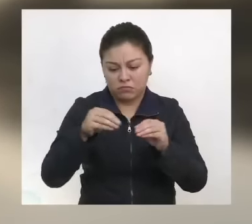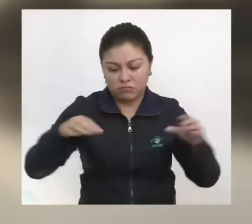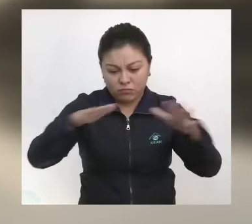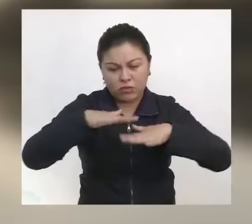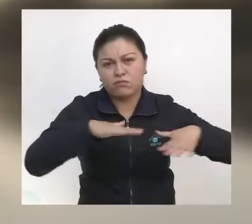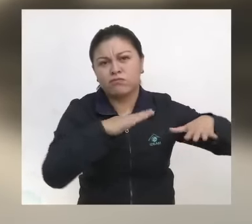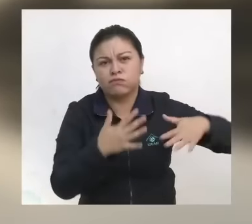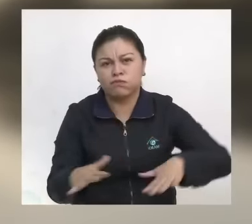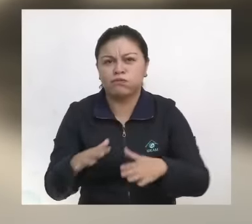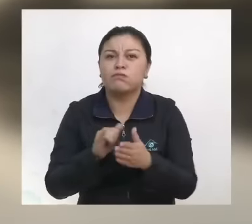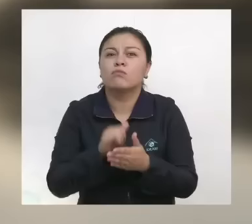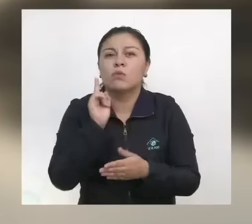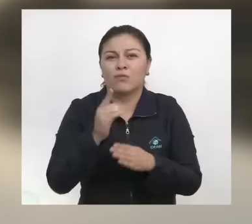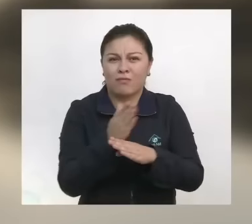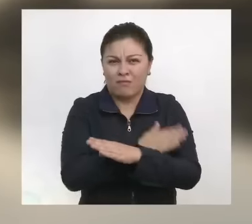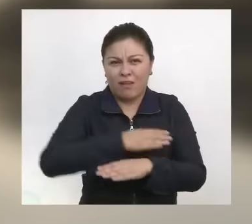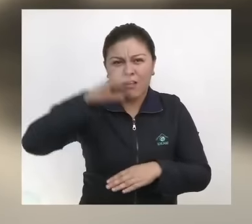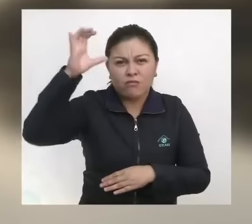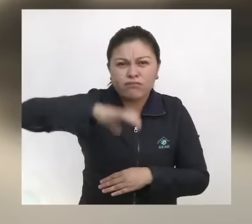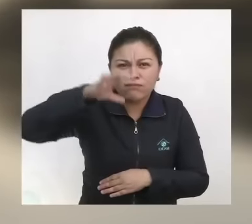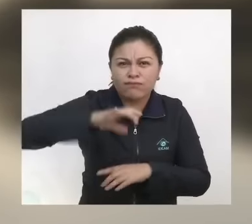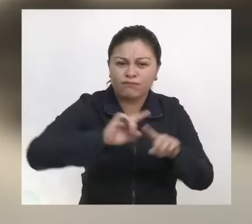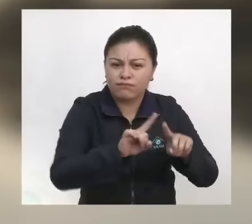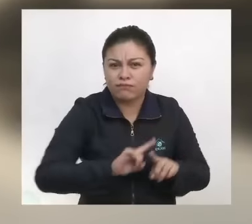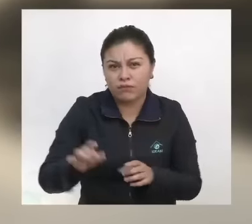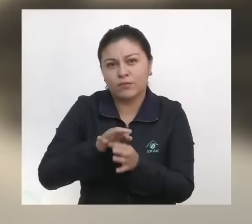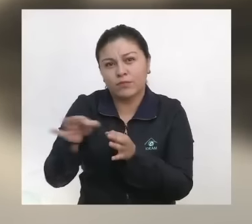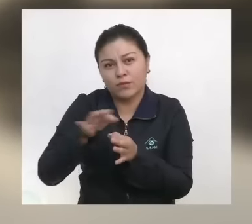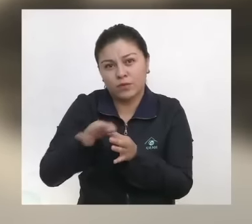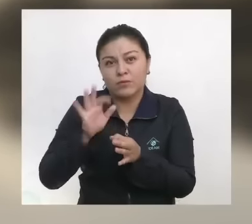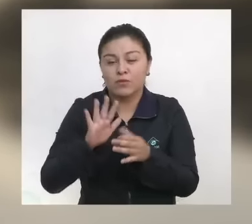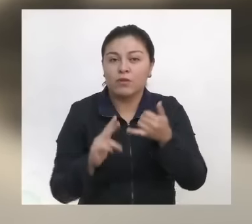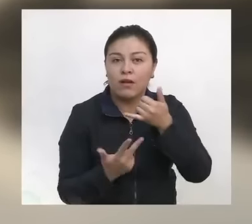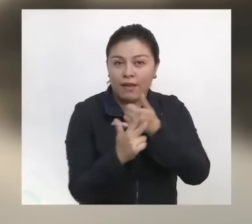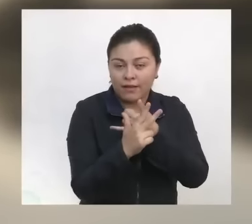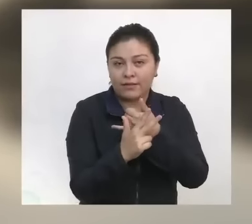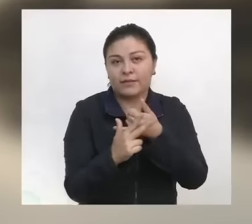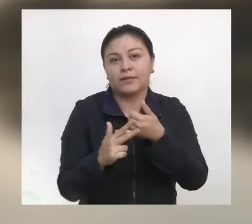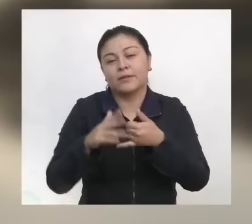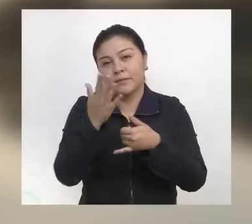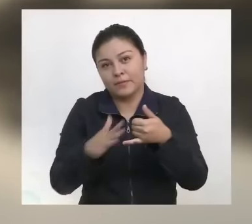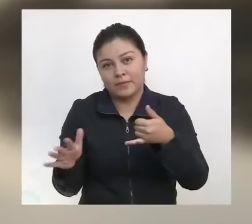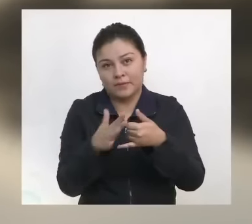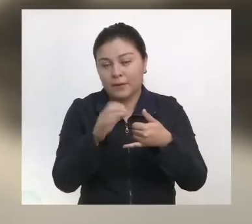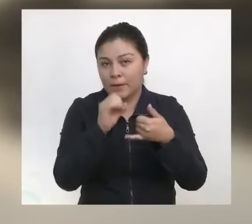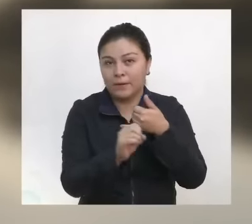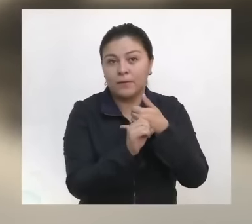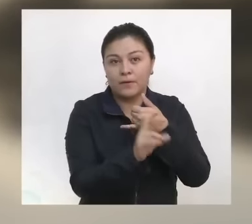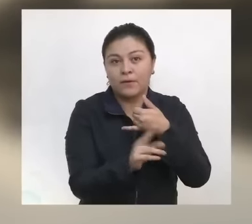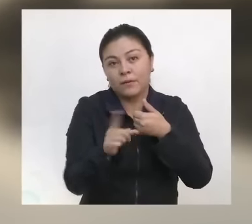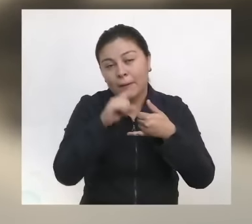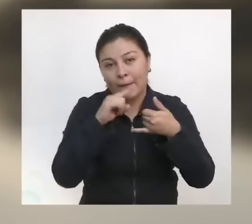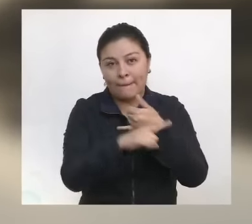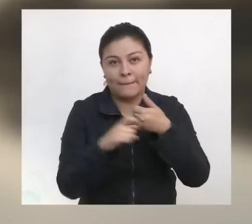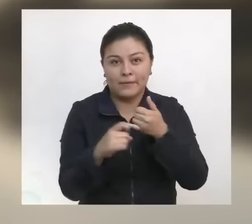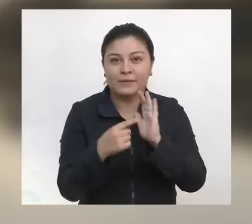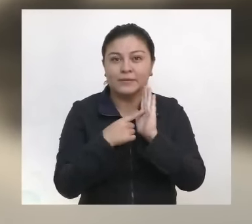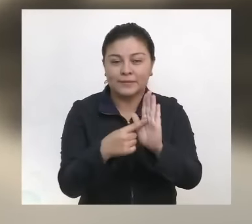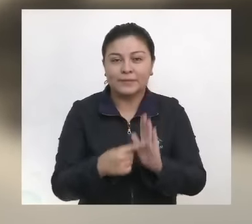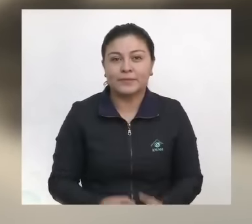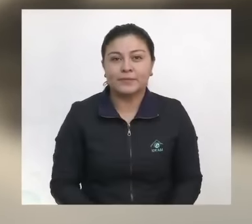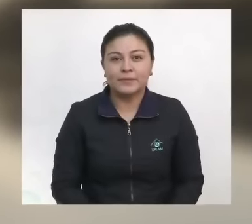de deslizamientos de tierra motivados por lluvias en varios municipios de las regiones Andina, Pacífica, Orinoquía y Amazonía.